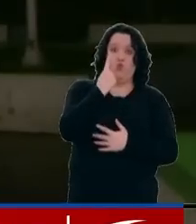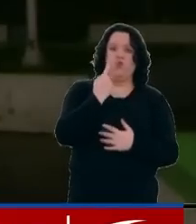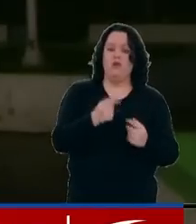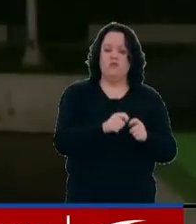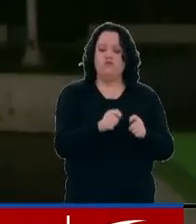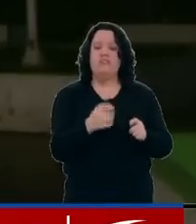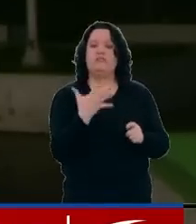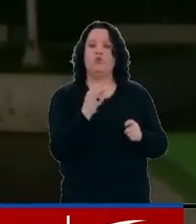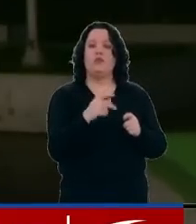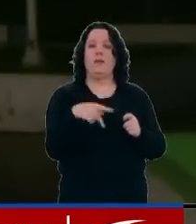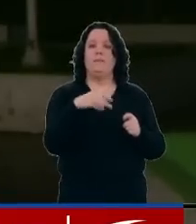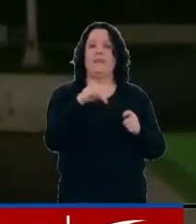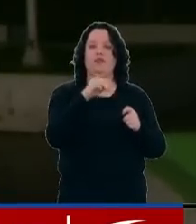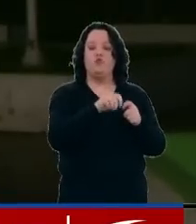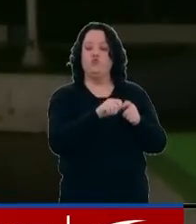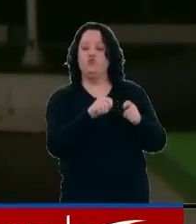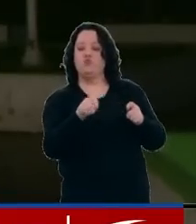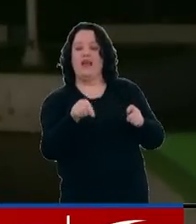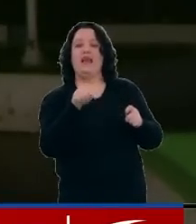50 metros del lugar de donde fue ubicada la avioneta. ¡Gracias!